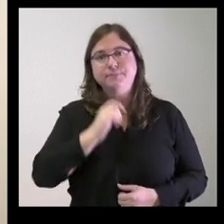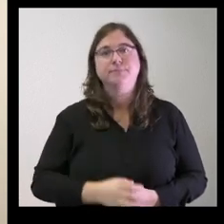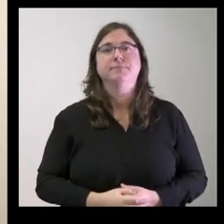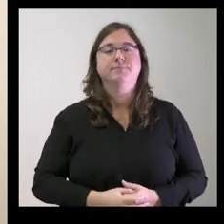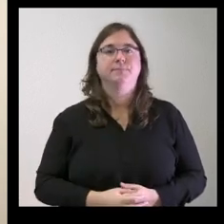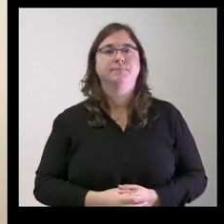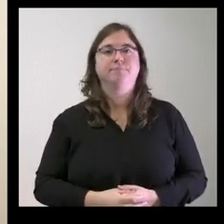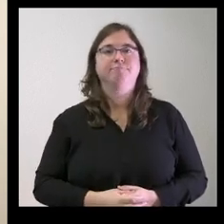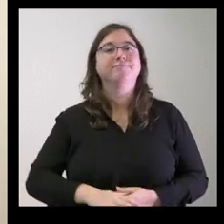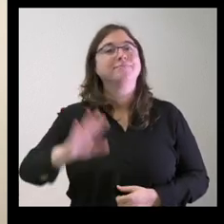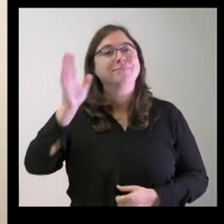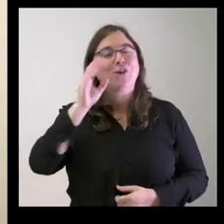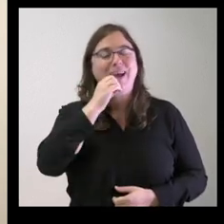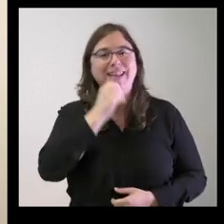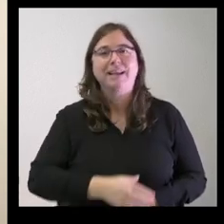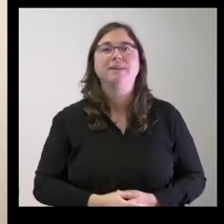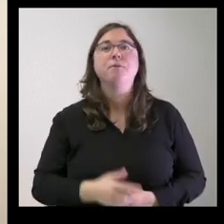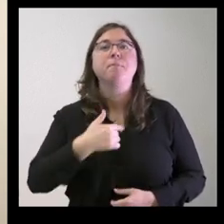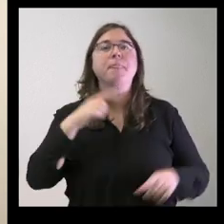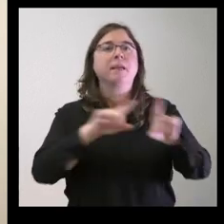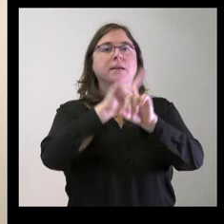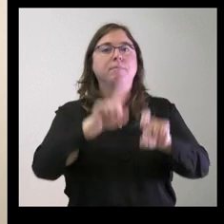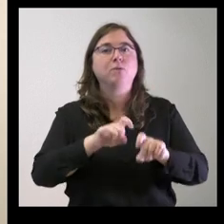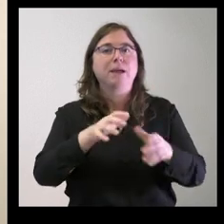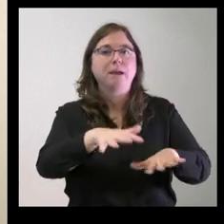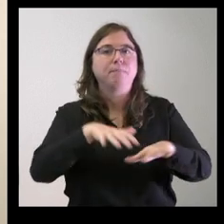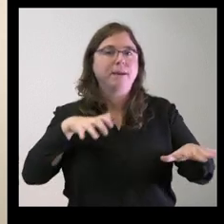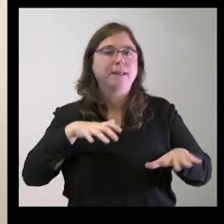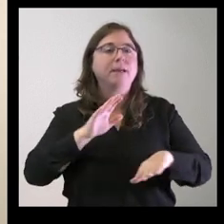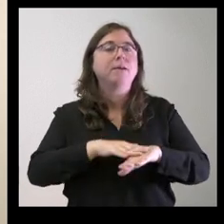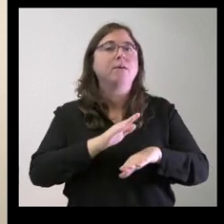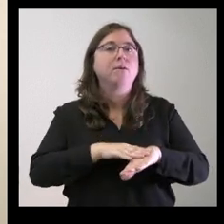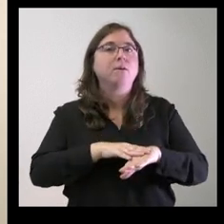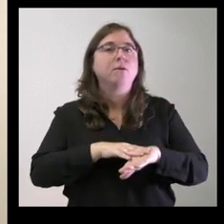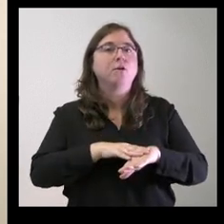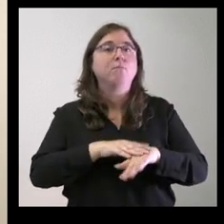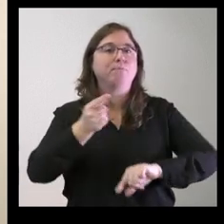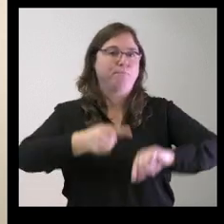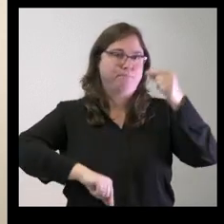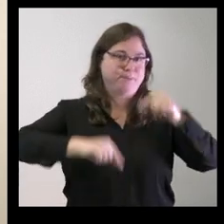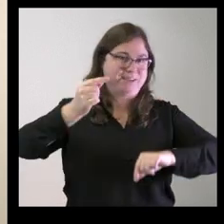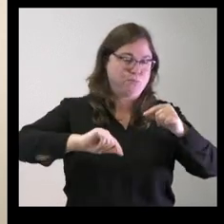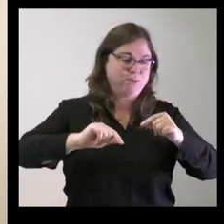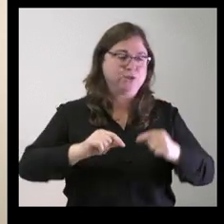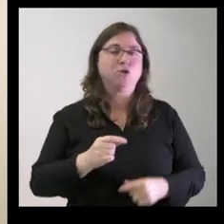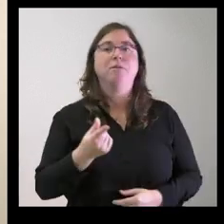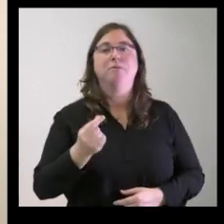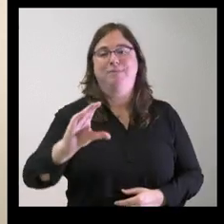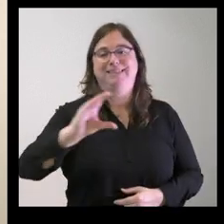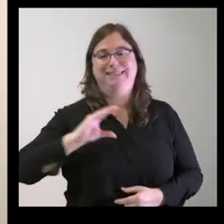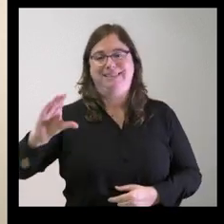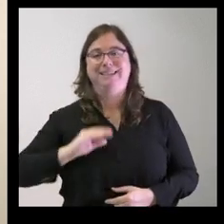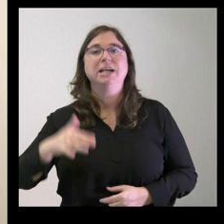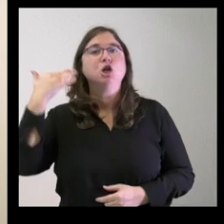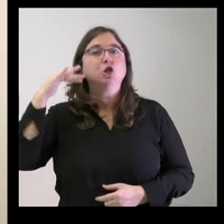Hola ¿qué tal? mis preguntas van en su mayoría orientadas por los presupuestos y las partidas que recibe Soria en ellos